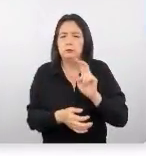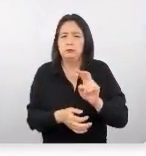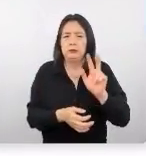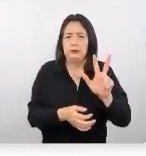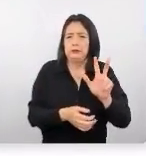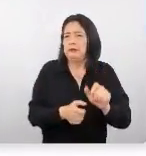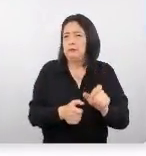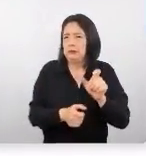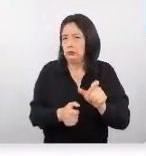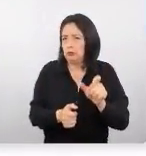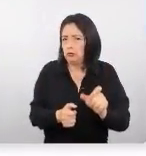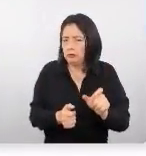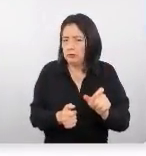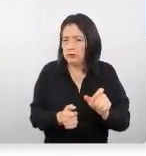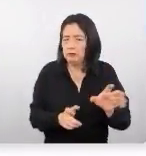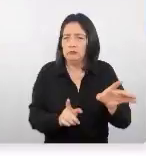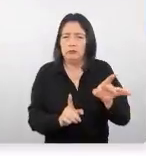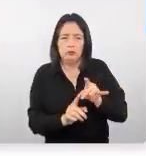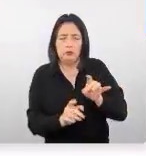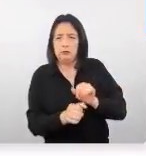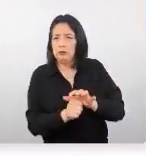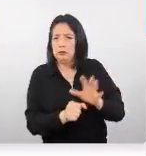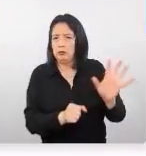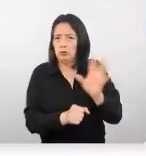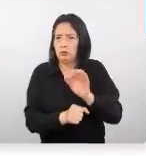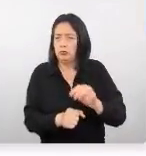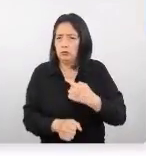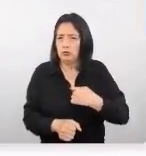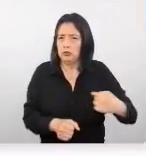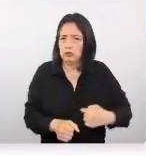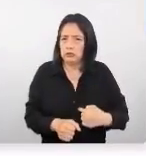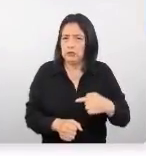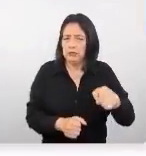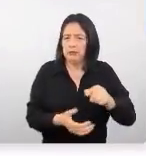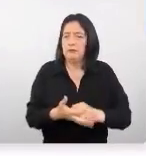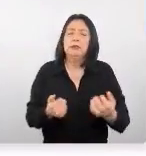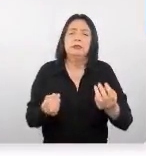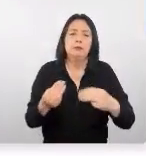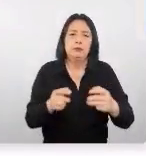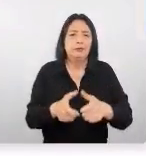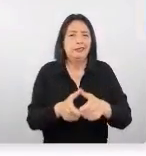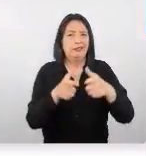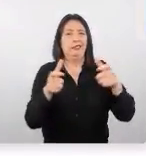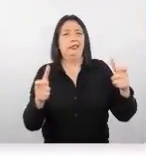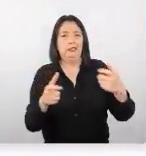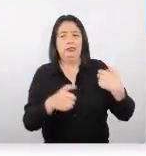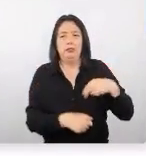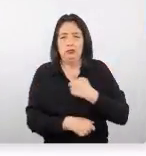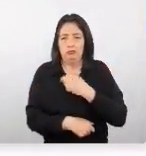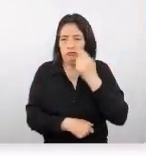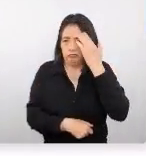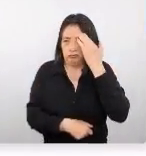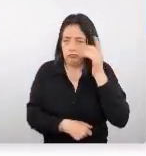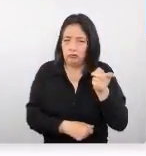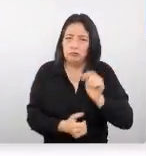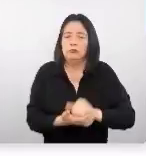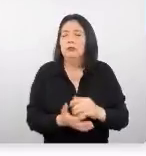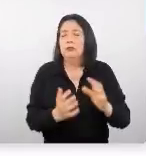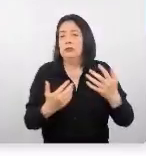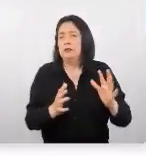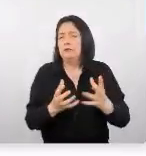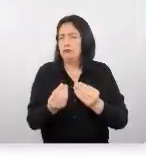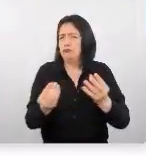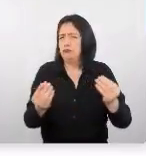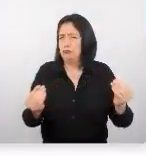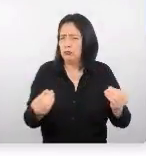casos a nivel nacional para este mercado tan grande que nosotros conocemos. De hecho, la